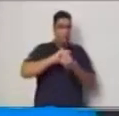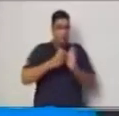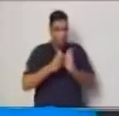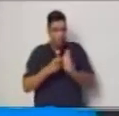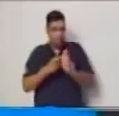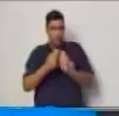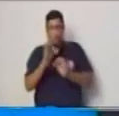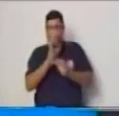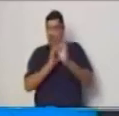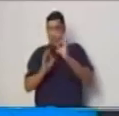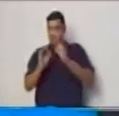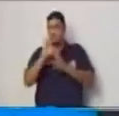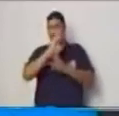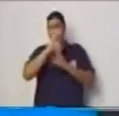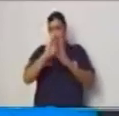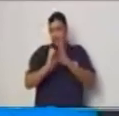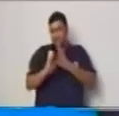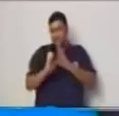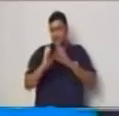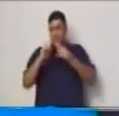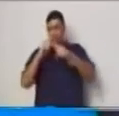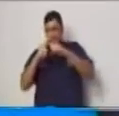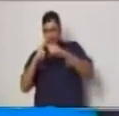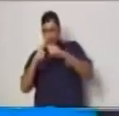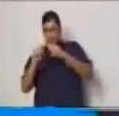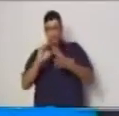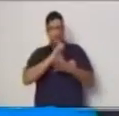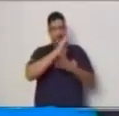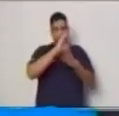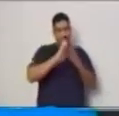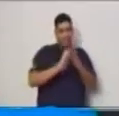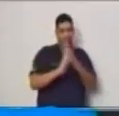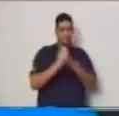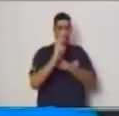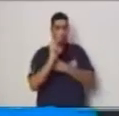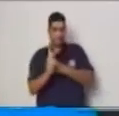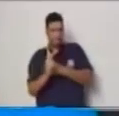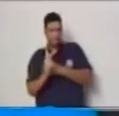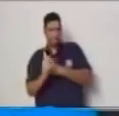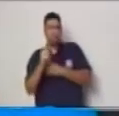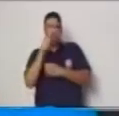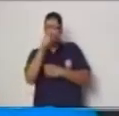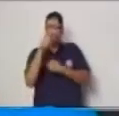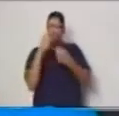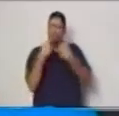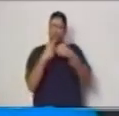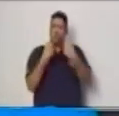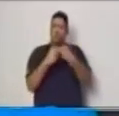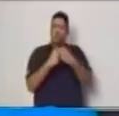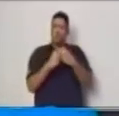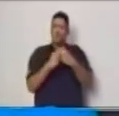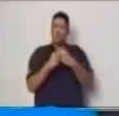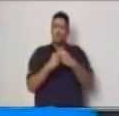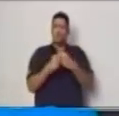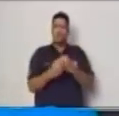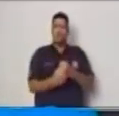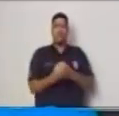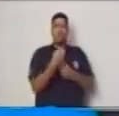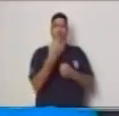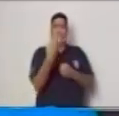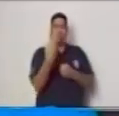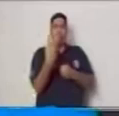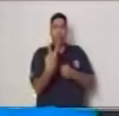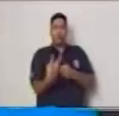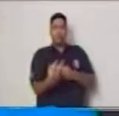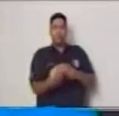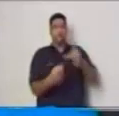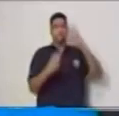y realiza el par ordenado